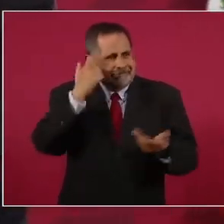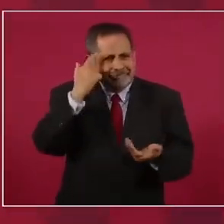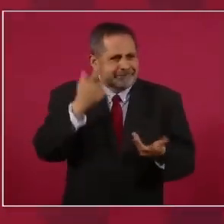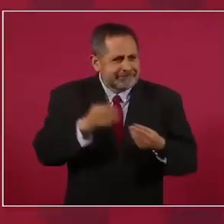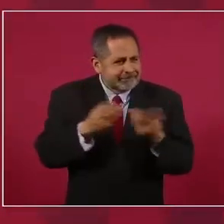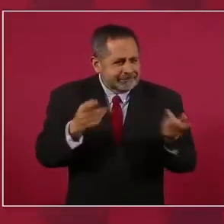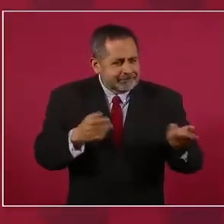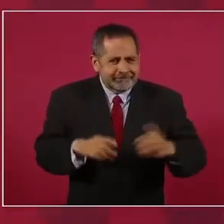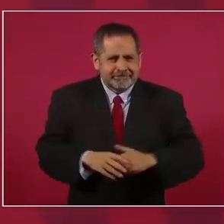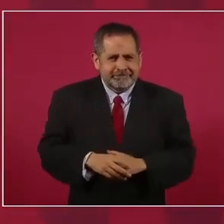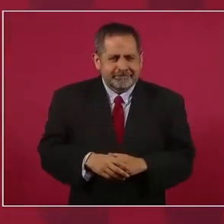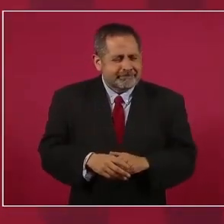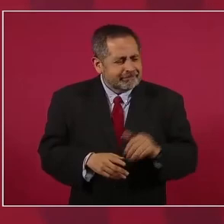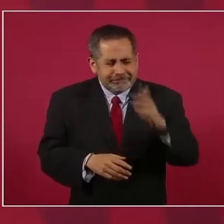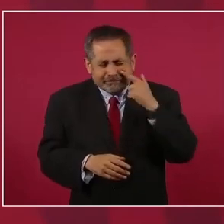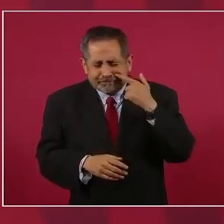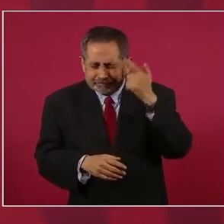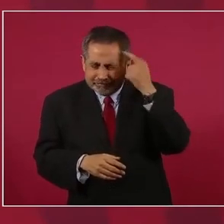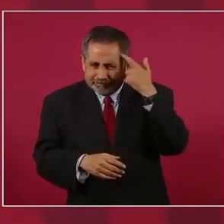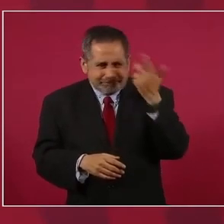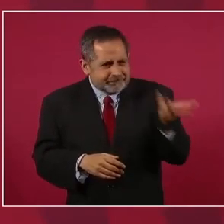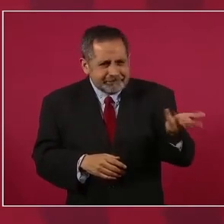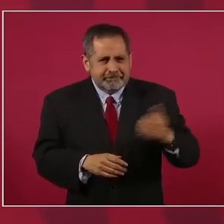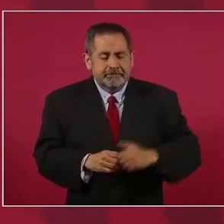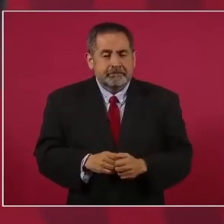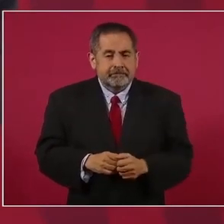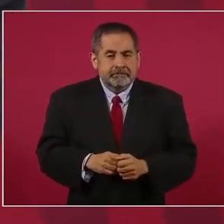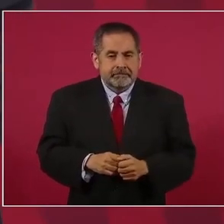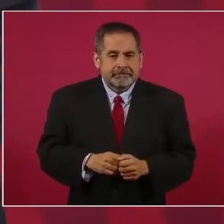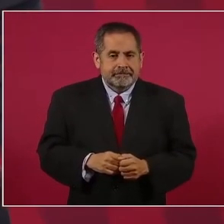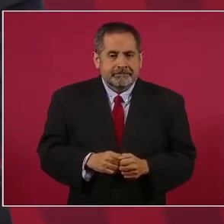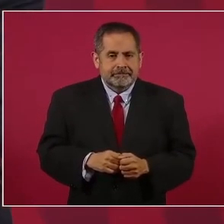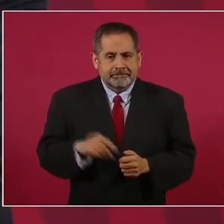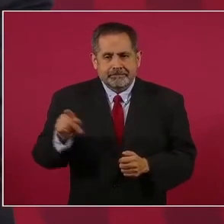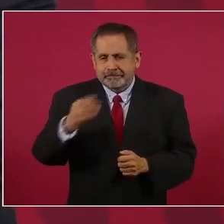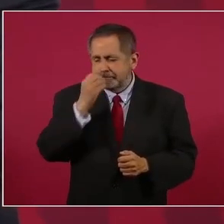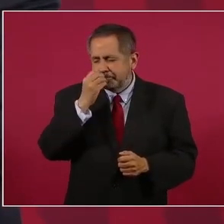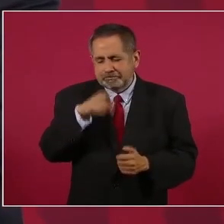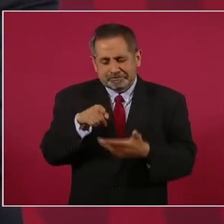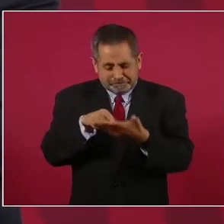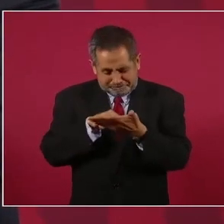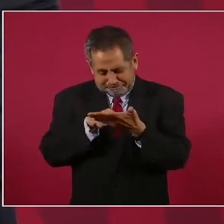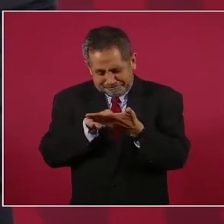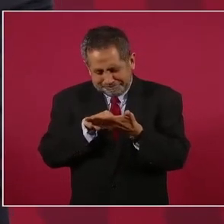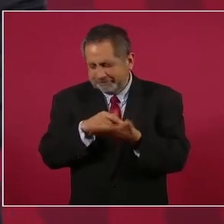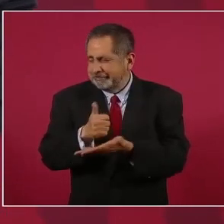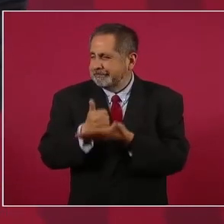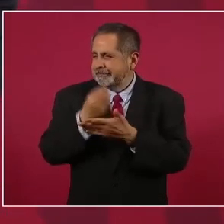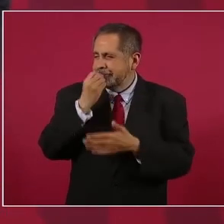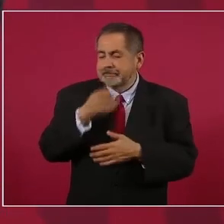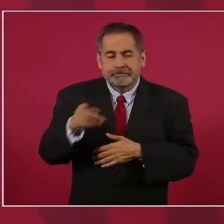A ver, y en eso es en lo que más me ayudó,